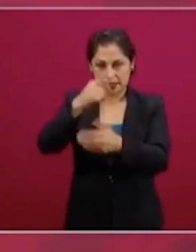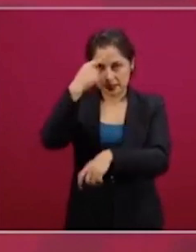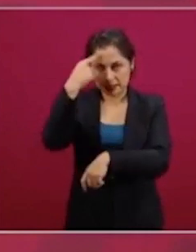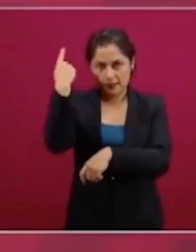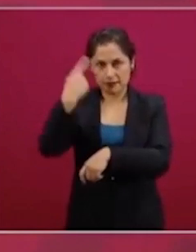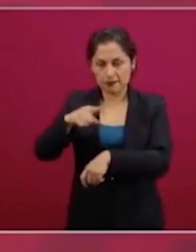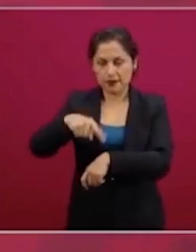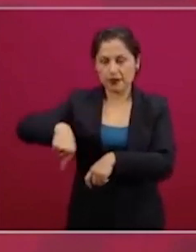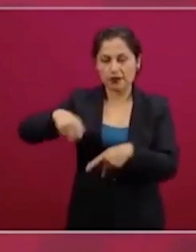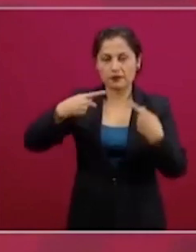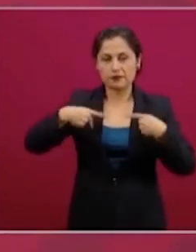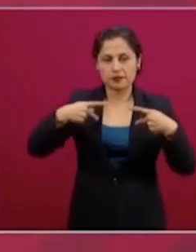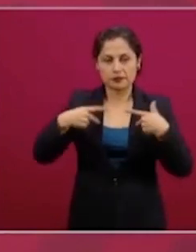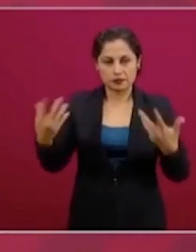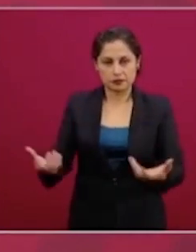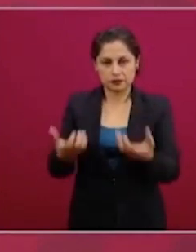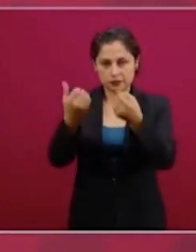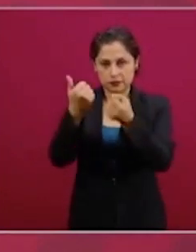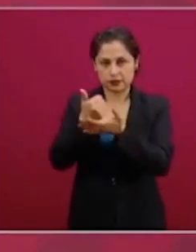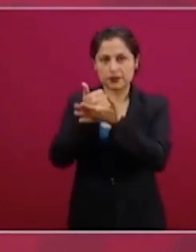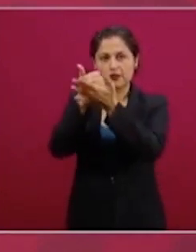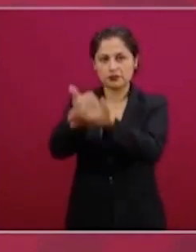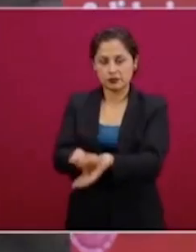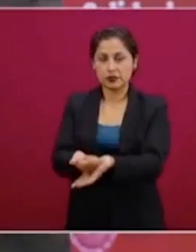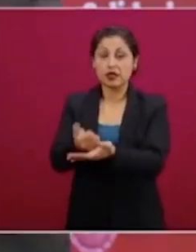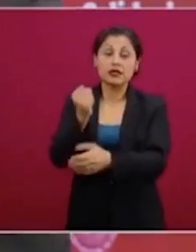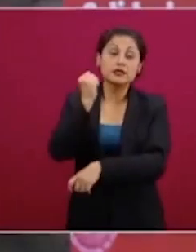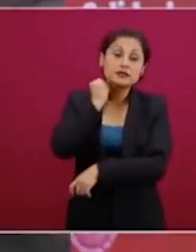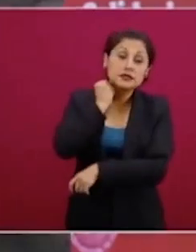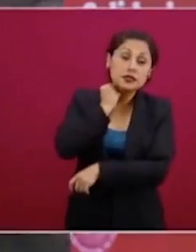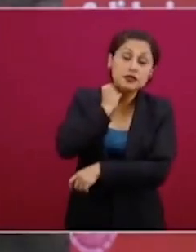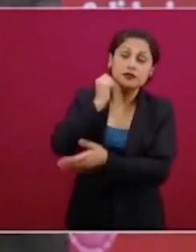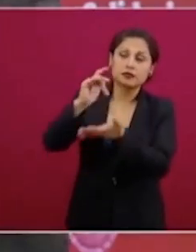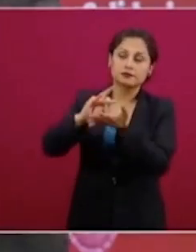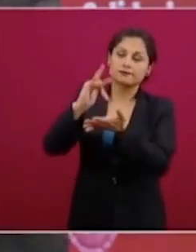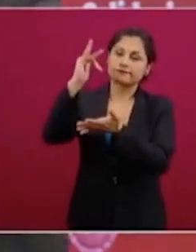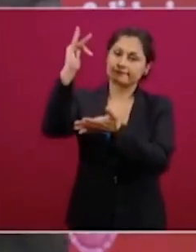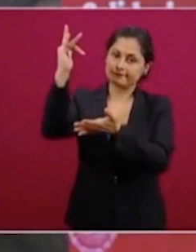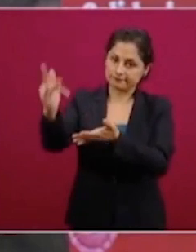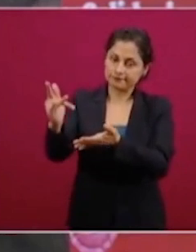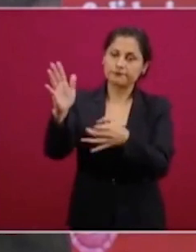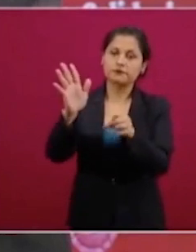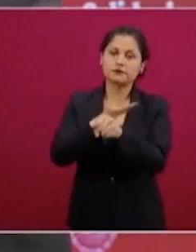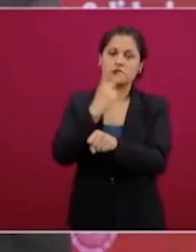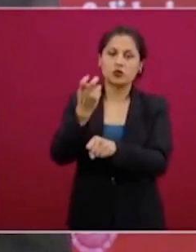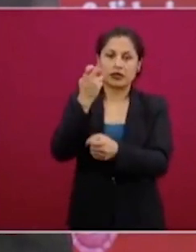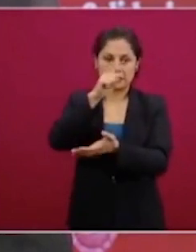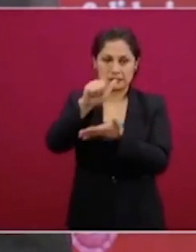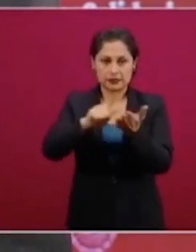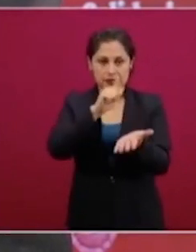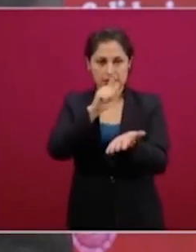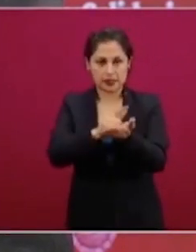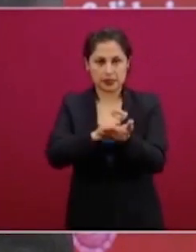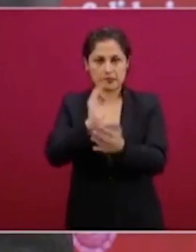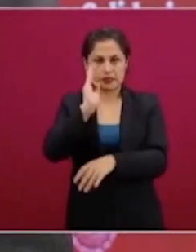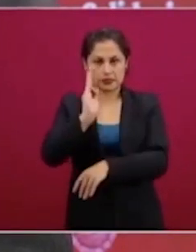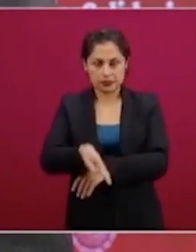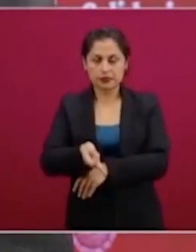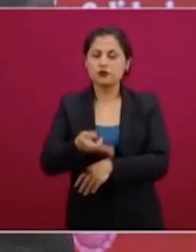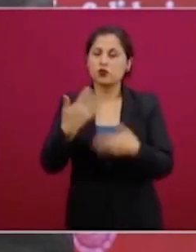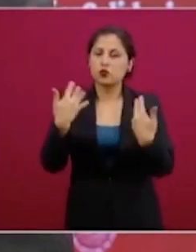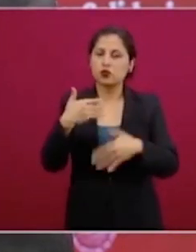senadores, porque este es un paso adelante. Antes de